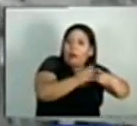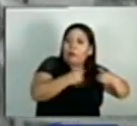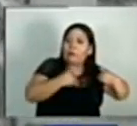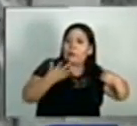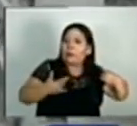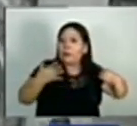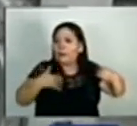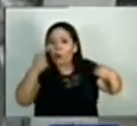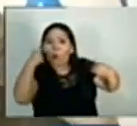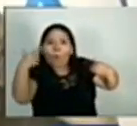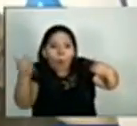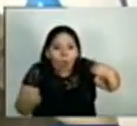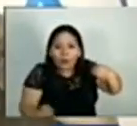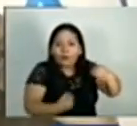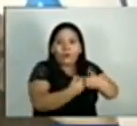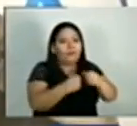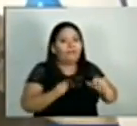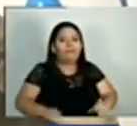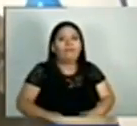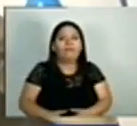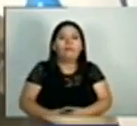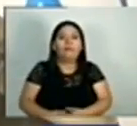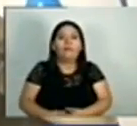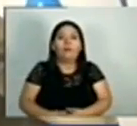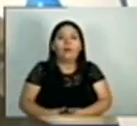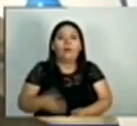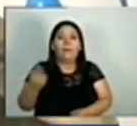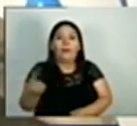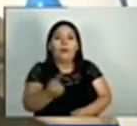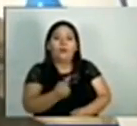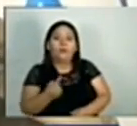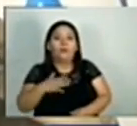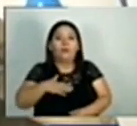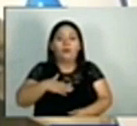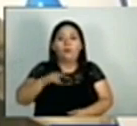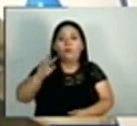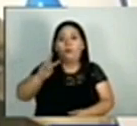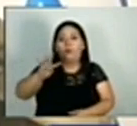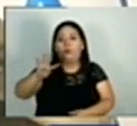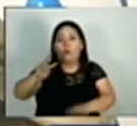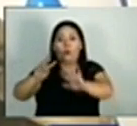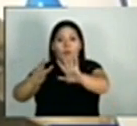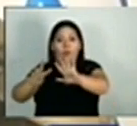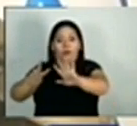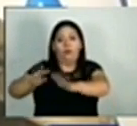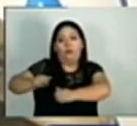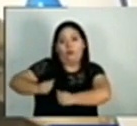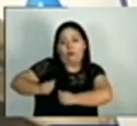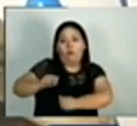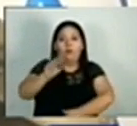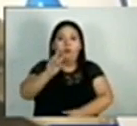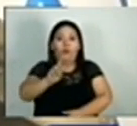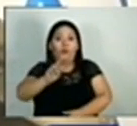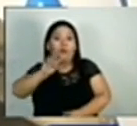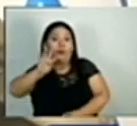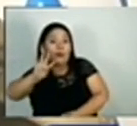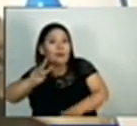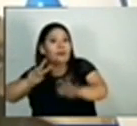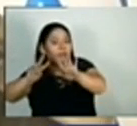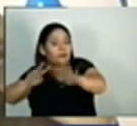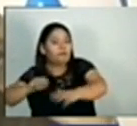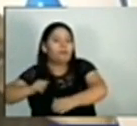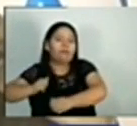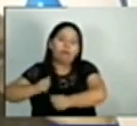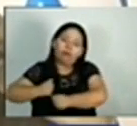no han podido ser rescatados. Dentro de los caídos tenemos 247 soldados caídos, 247 soldados caídos.